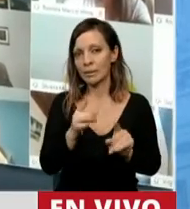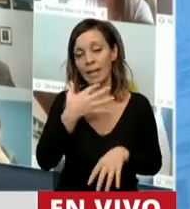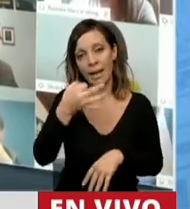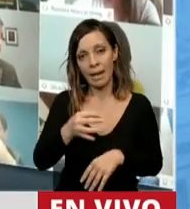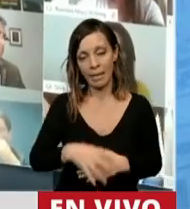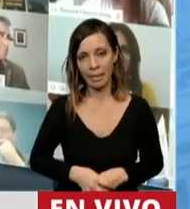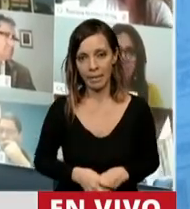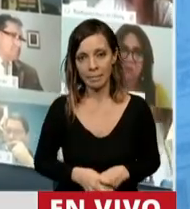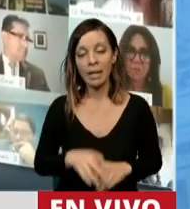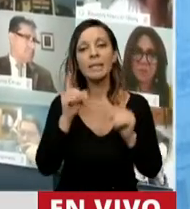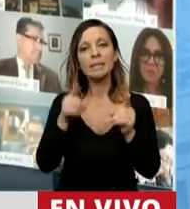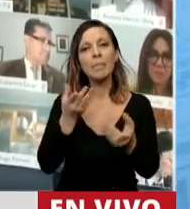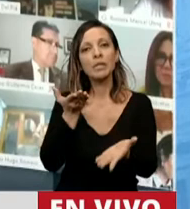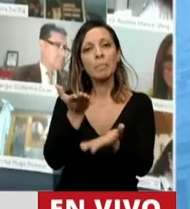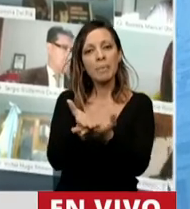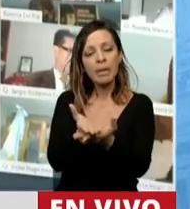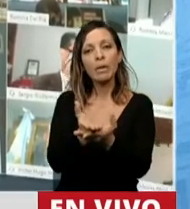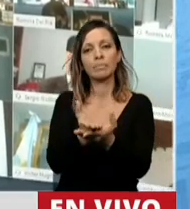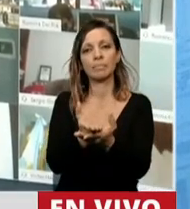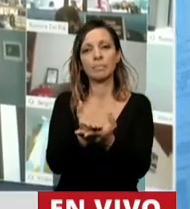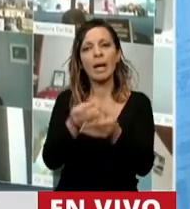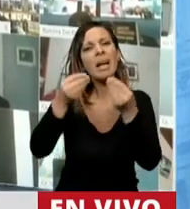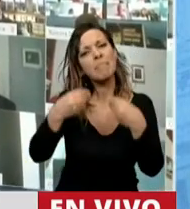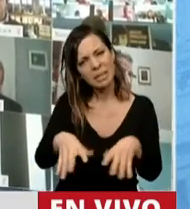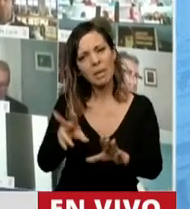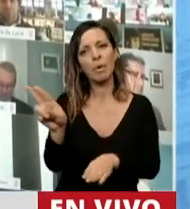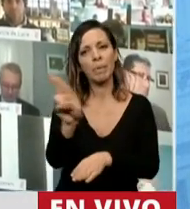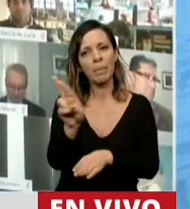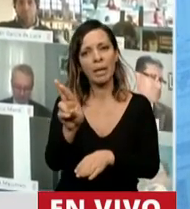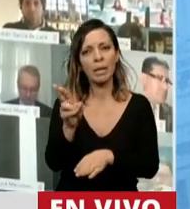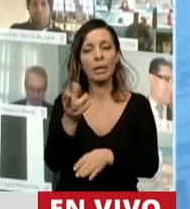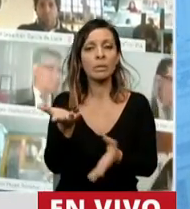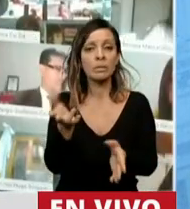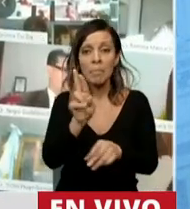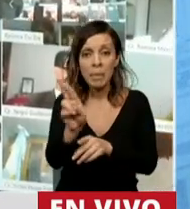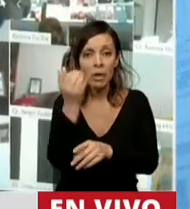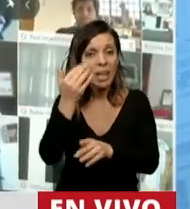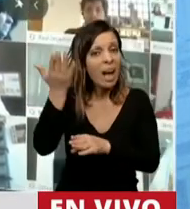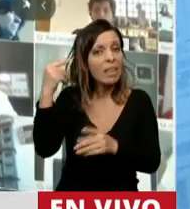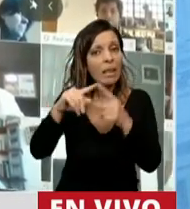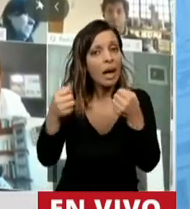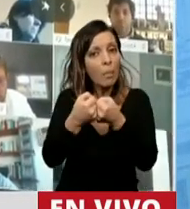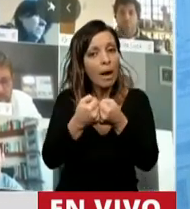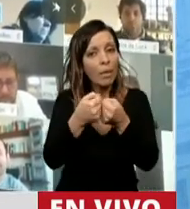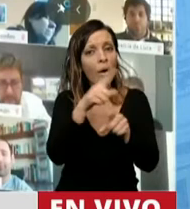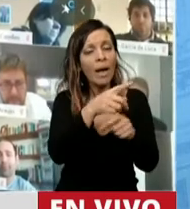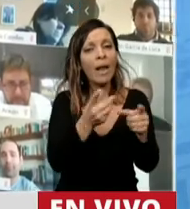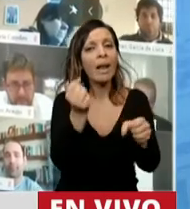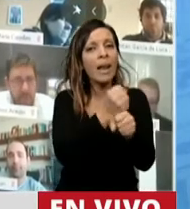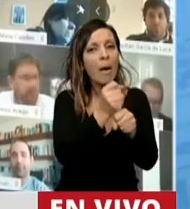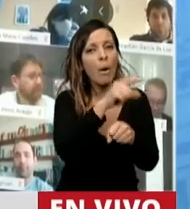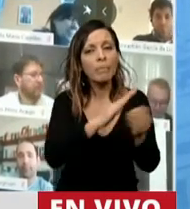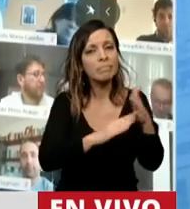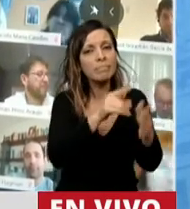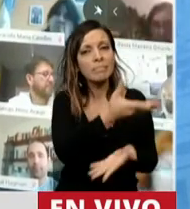realidad. Y le pediría, Presidente, que comencemos las cuestiones de privilegio, ya estaban acordadas en la labor parlamentaria, tienen